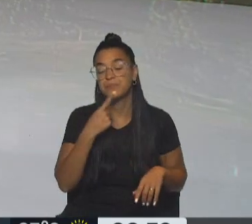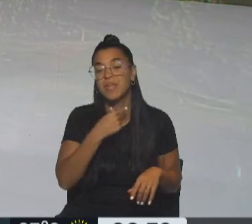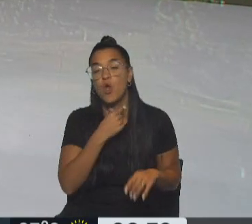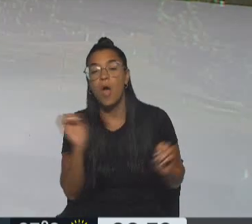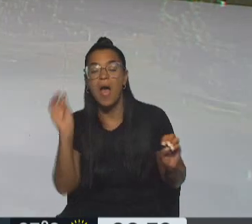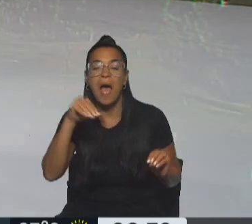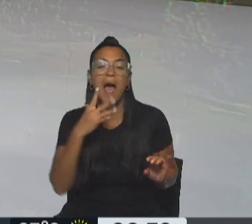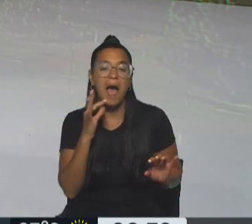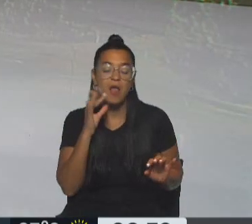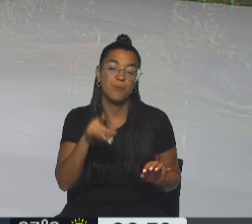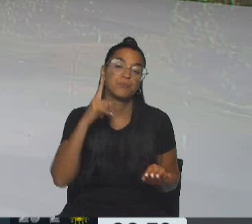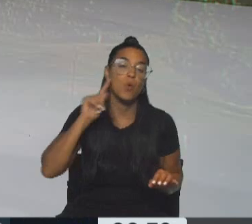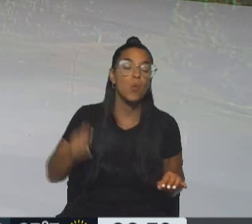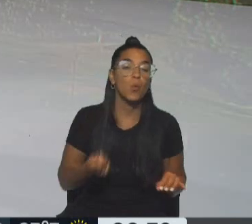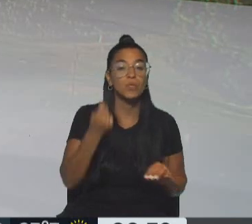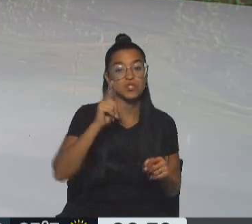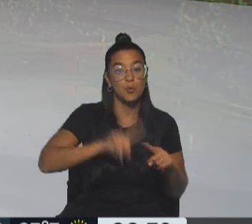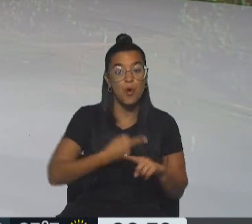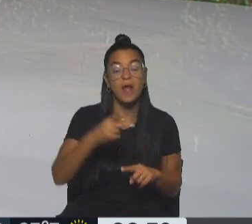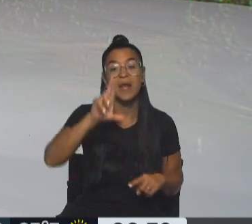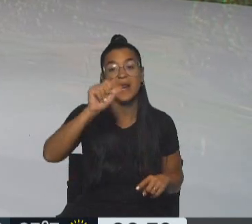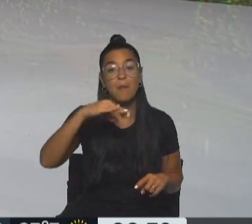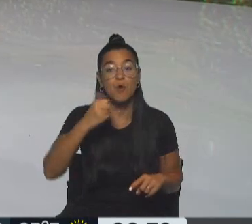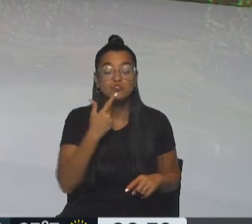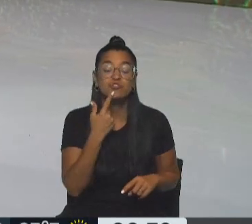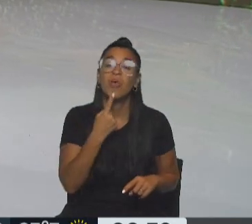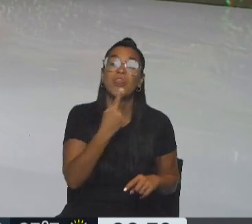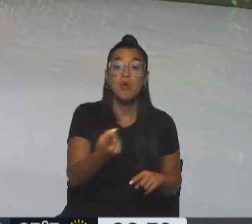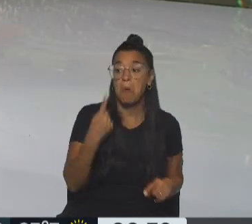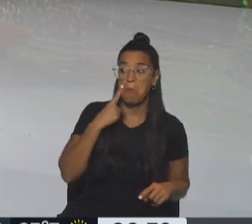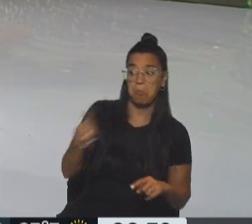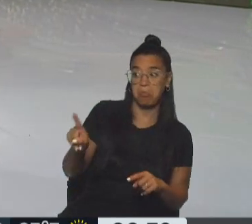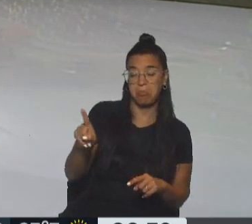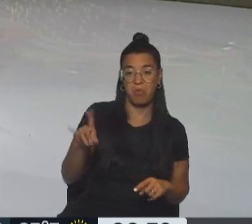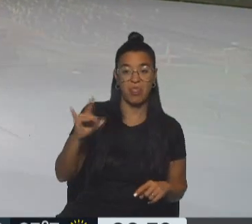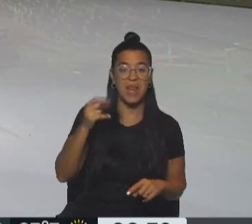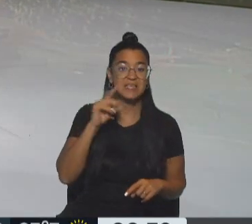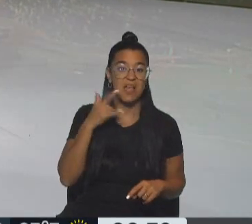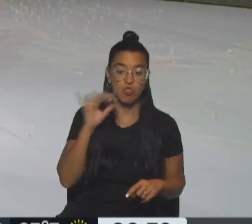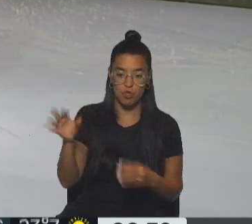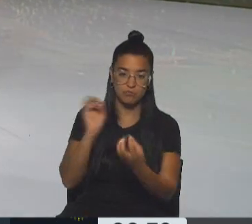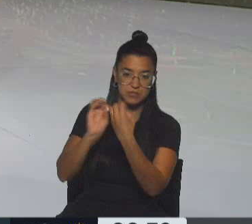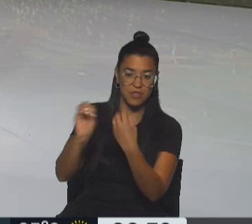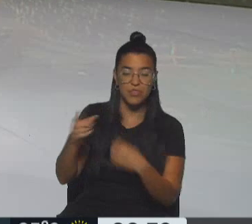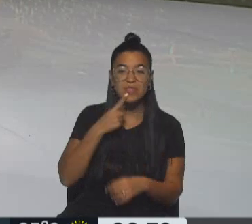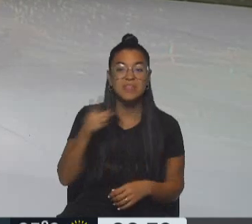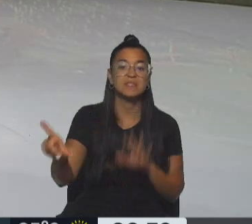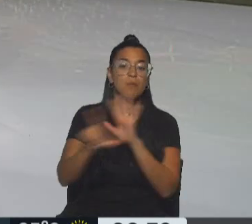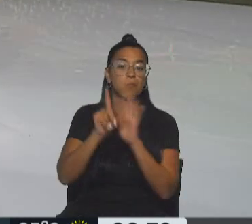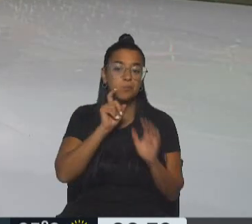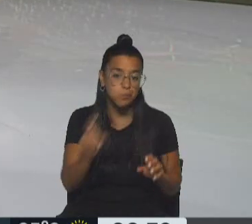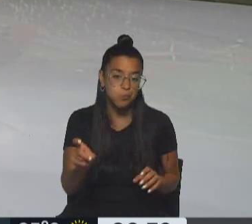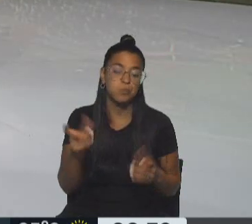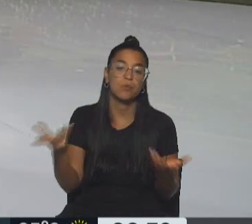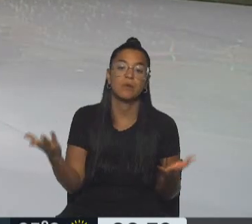Néstor, que en la comisión de juicio político el juez Ramos dijo que no conocía a D'Alessandro y bueno, de estos chats es cierto, dicen que son ilegales,